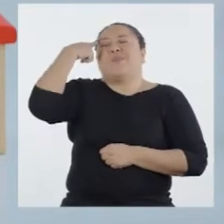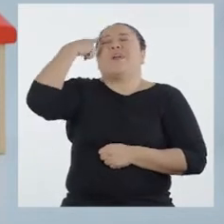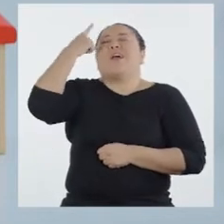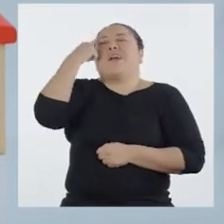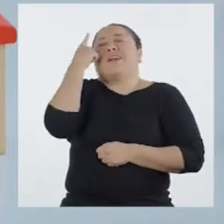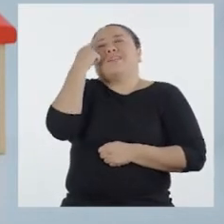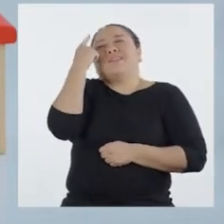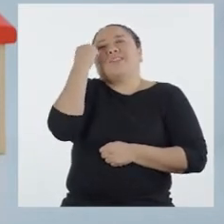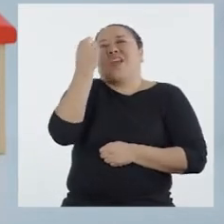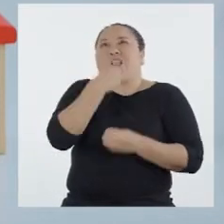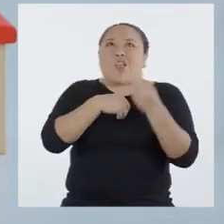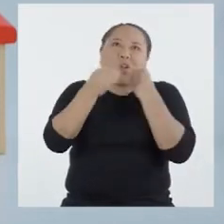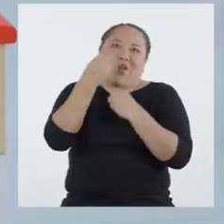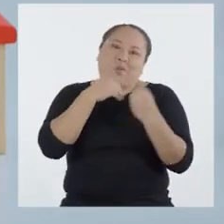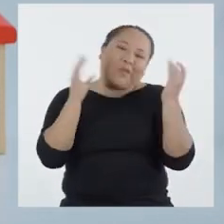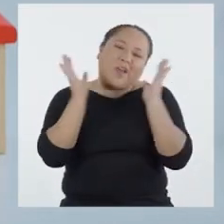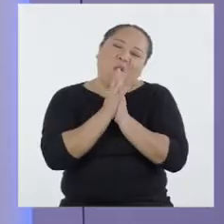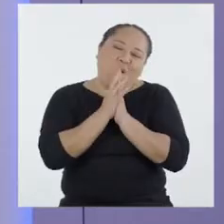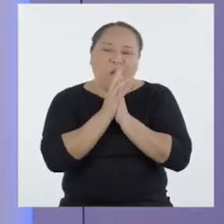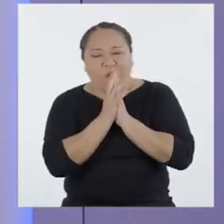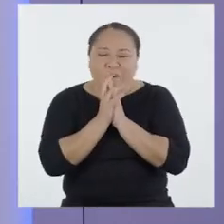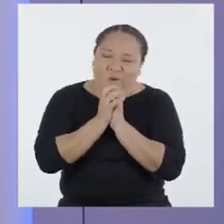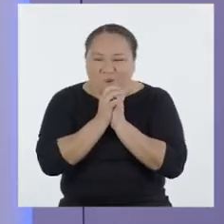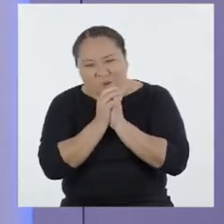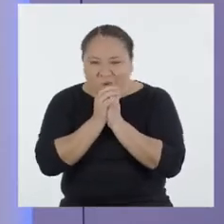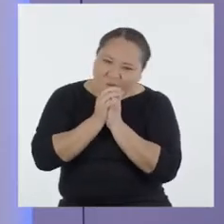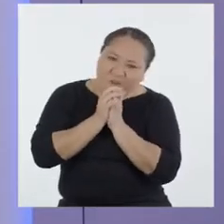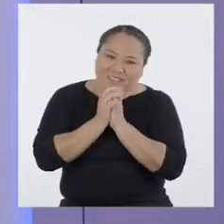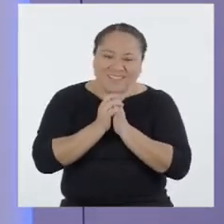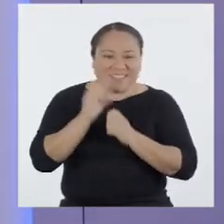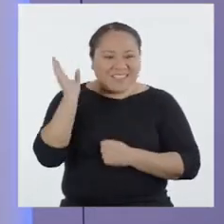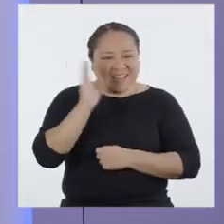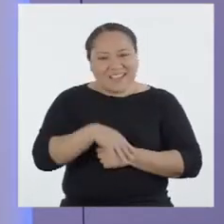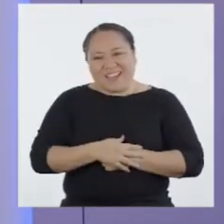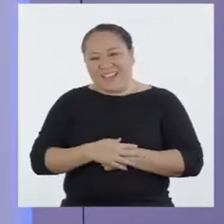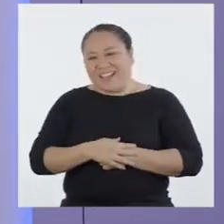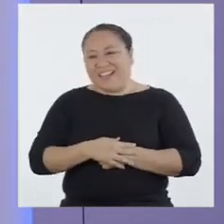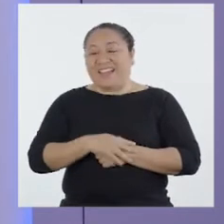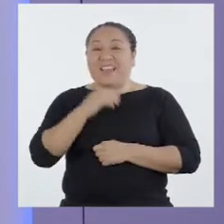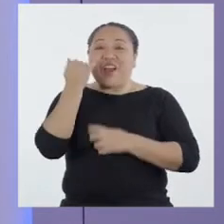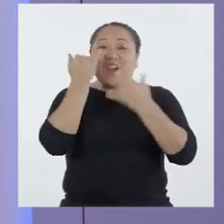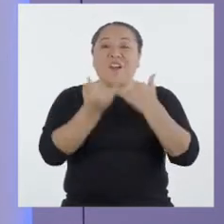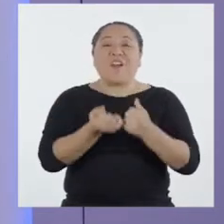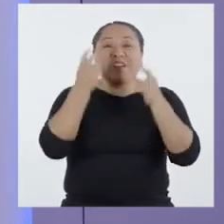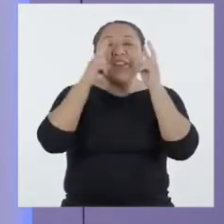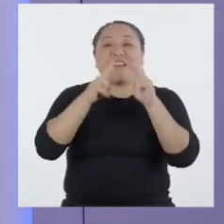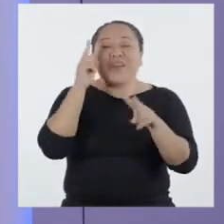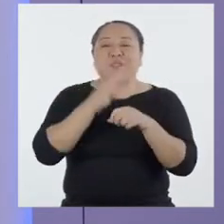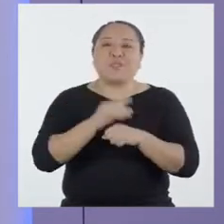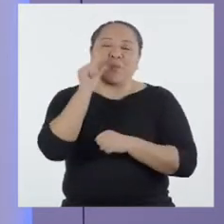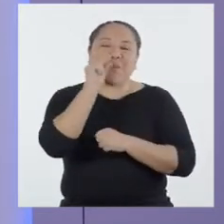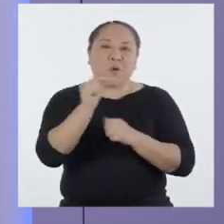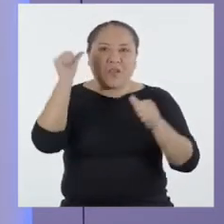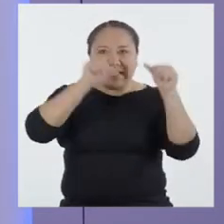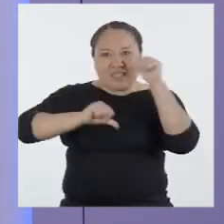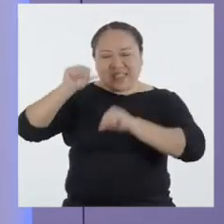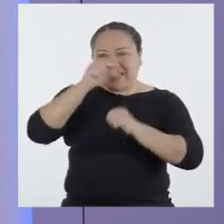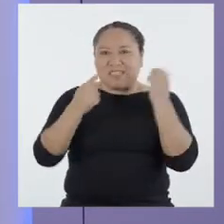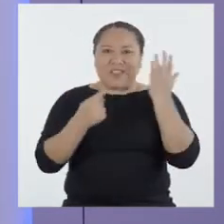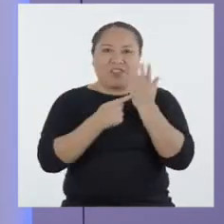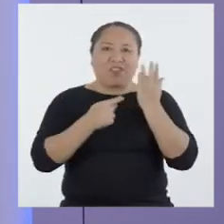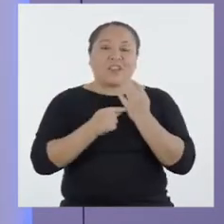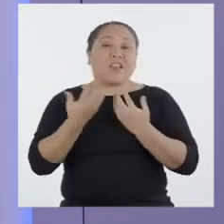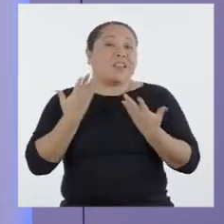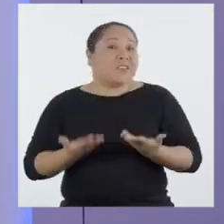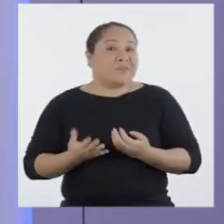en el menú. ¡Oh! ¡Oh! ¡Ja, ja, ja! ¡Ay! Hoy nos toca ver un poco de ciencia y tecnología.